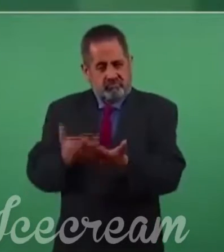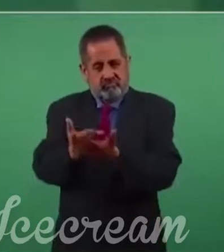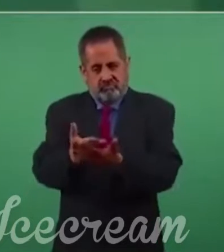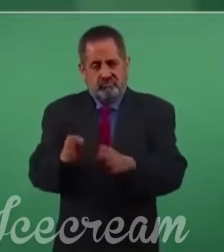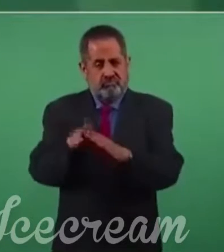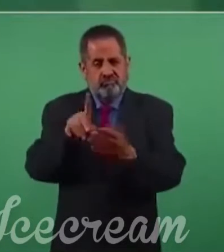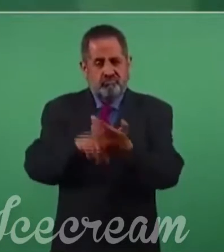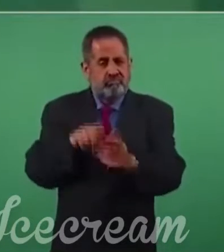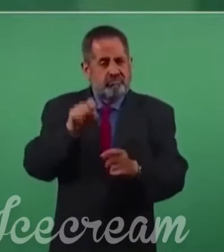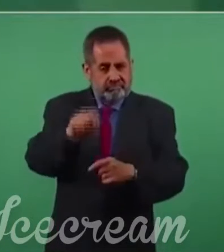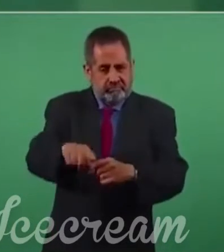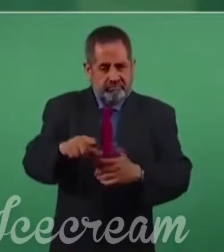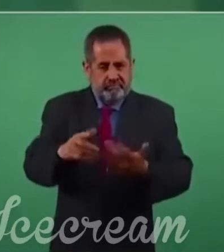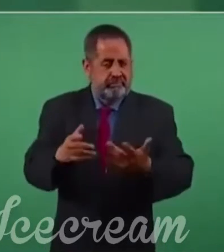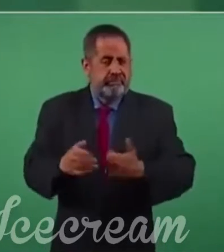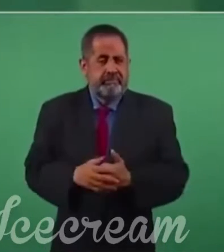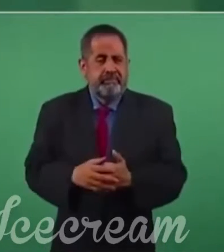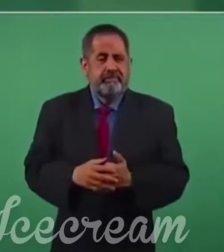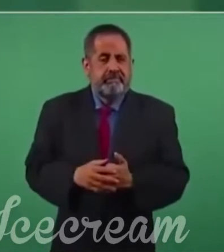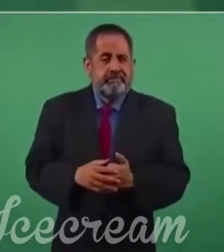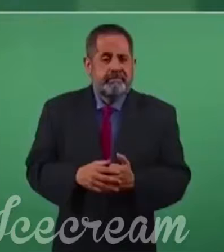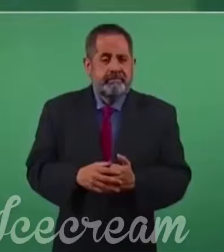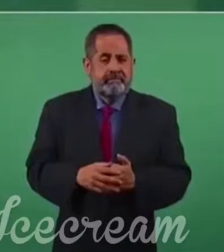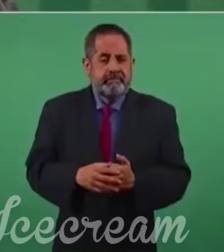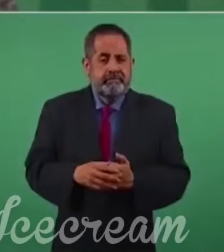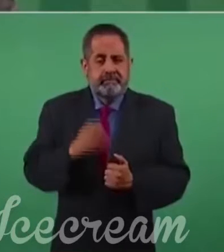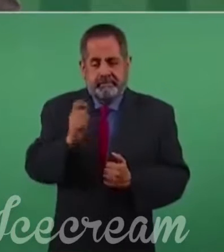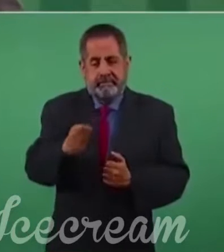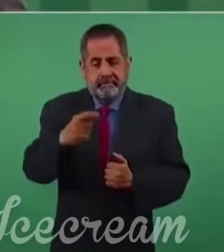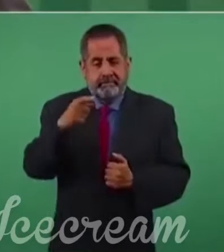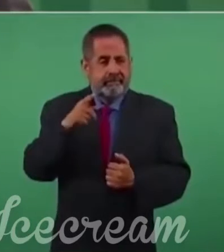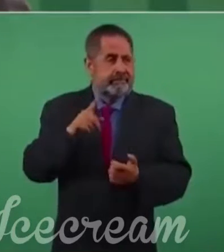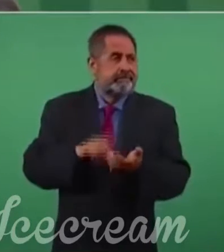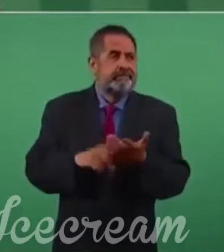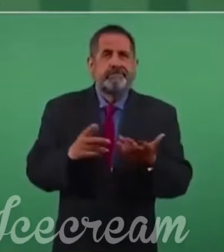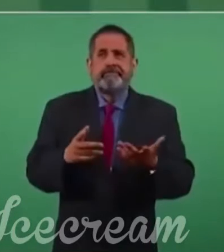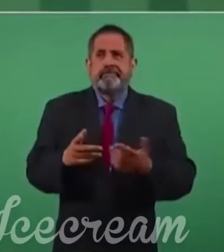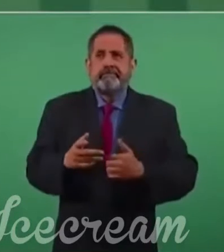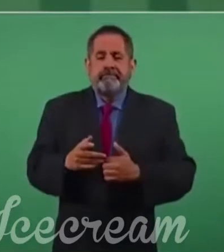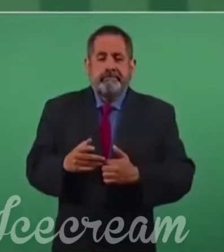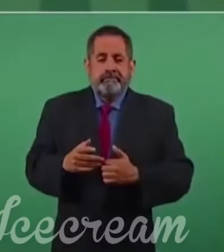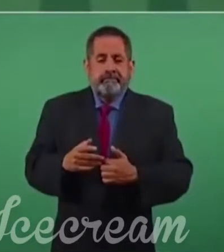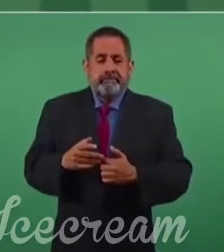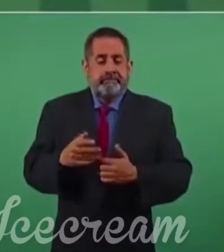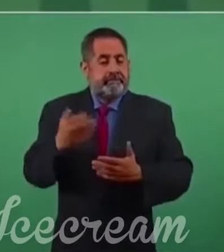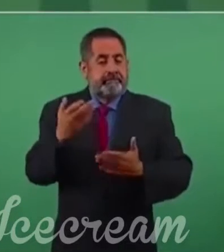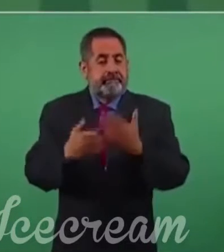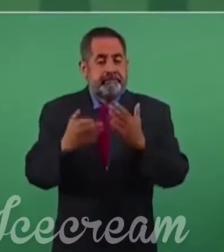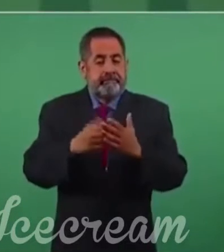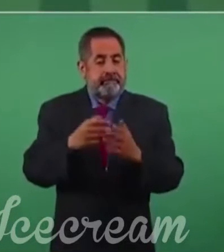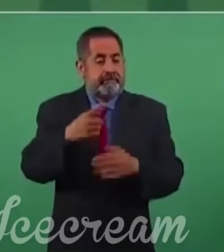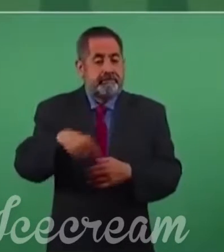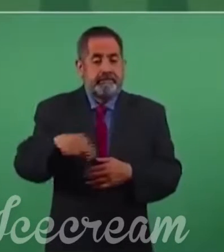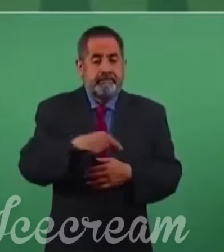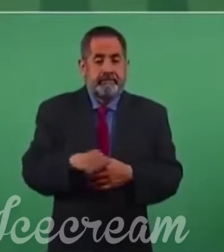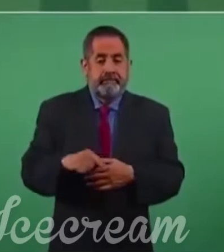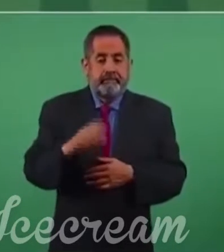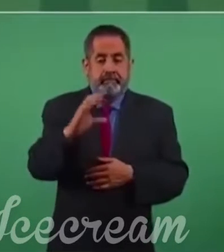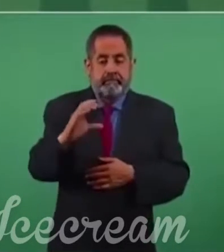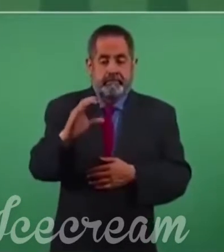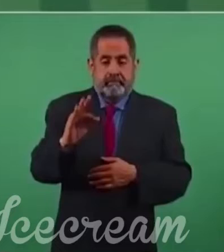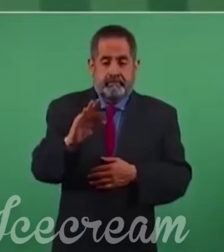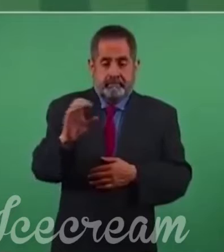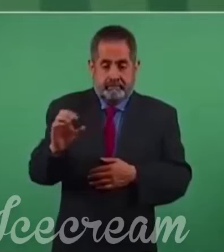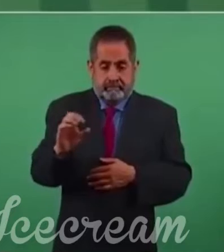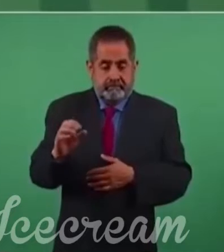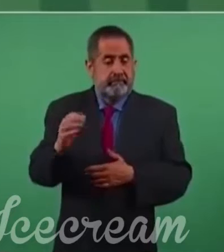de la falta de apoyo a la Comisión Federal de Electricidad,